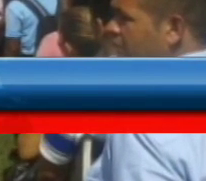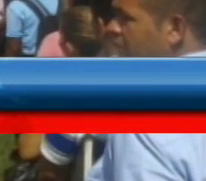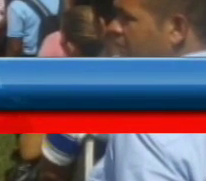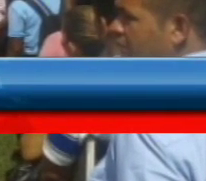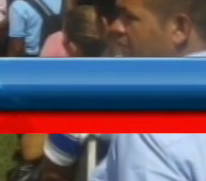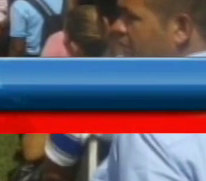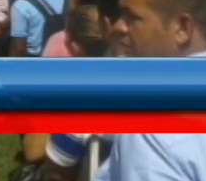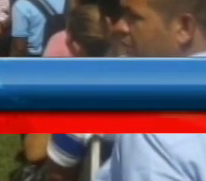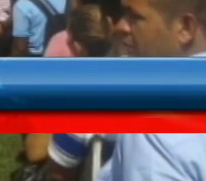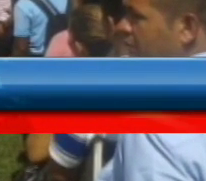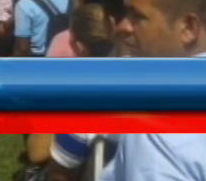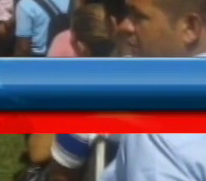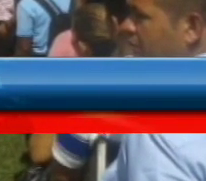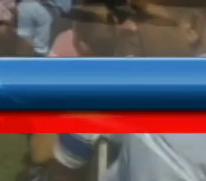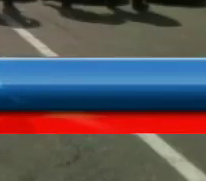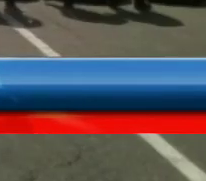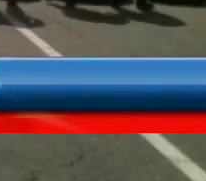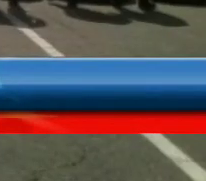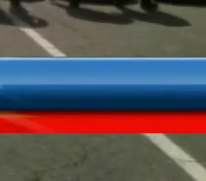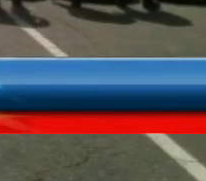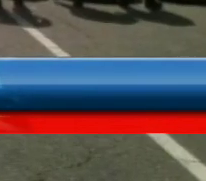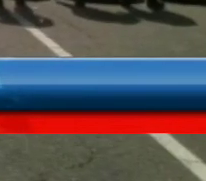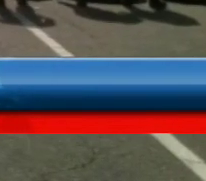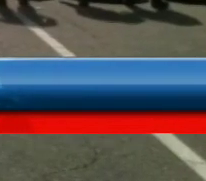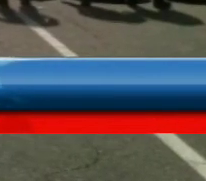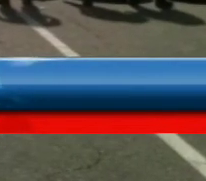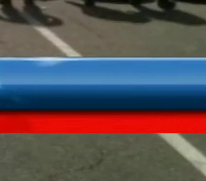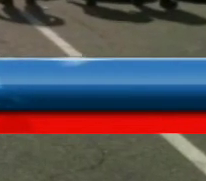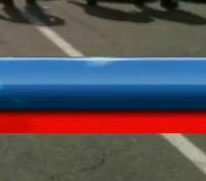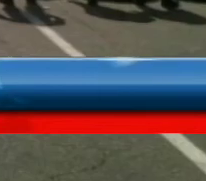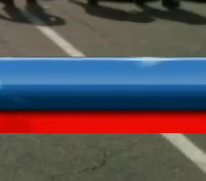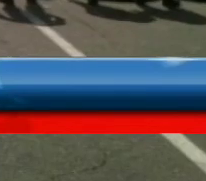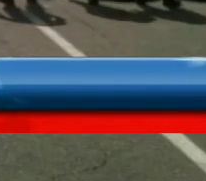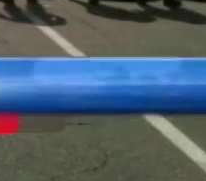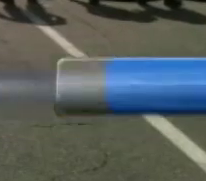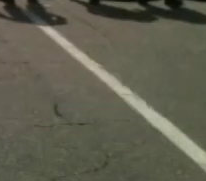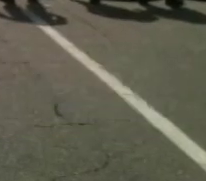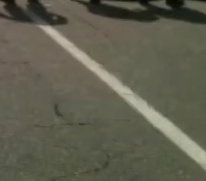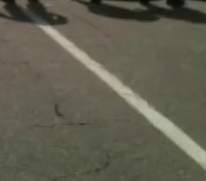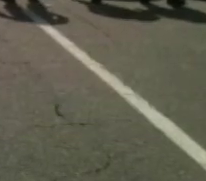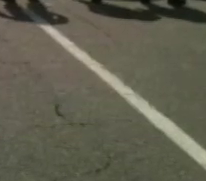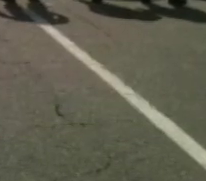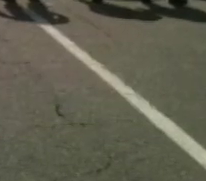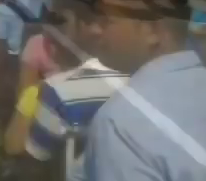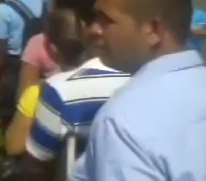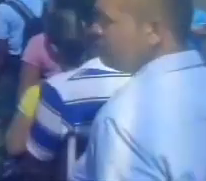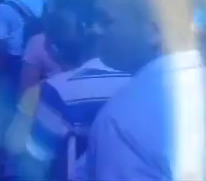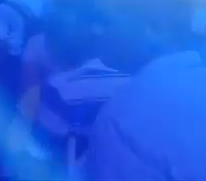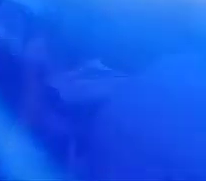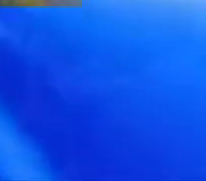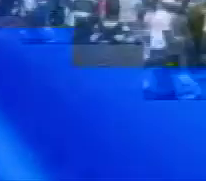Cansados de esperar, habitantes de San Félix trancan autopista para exigir servicios básicos.